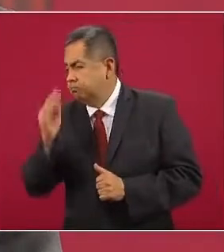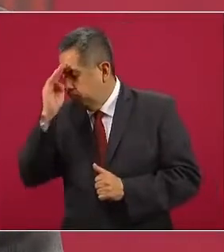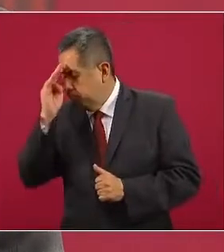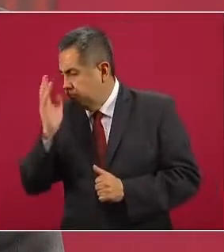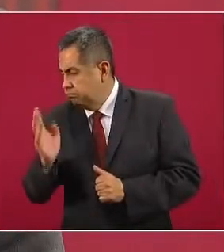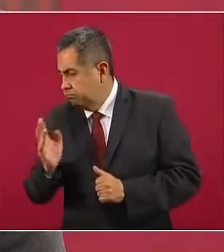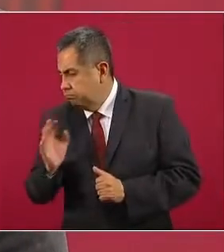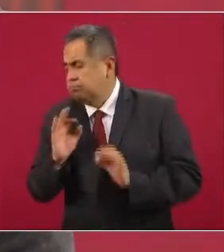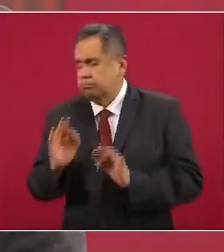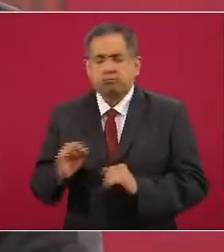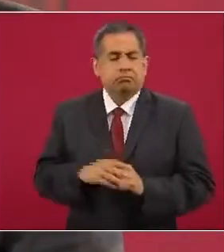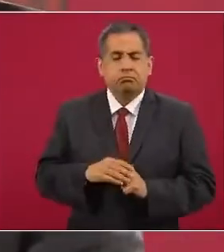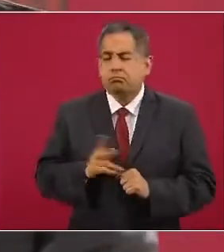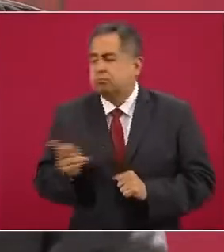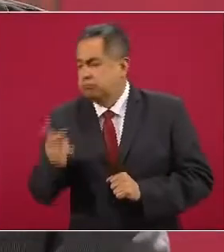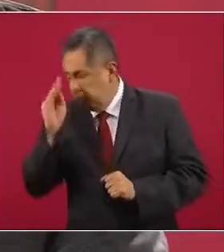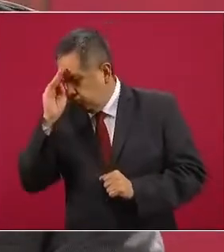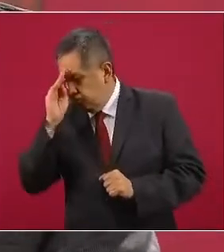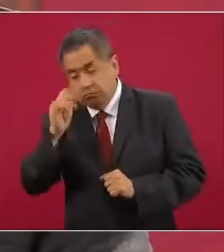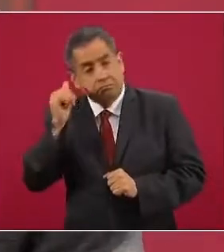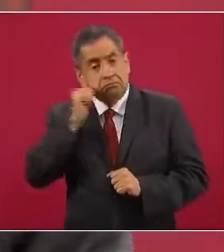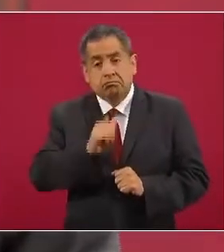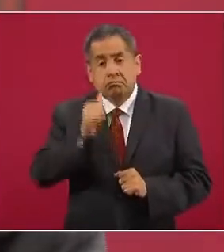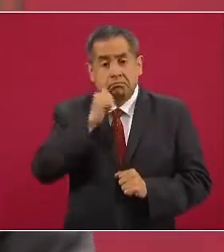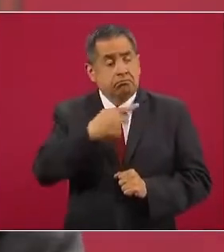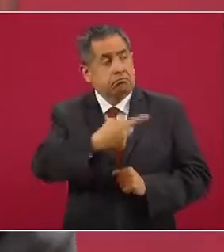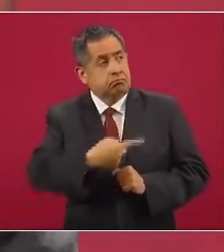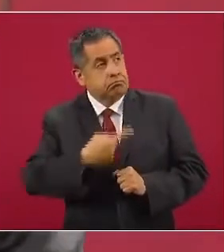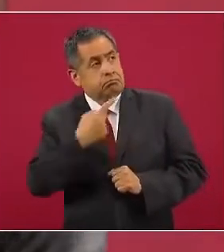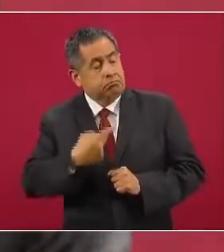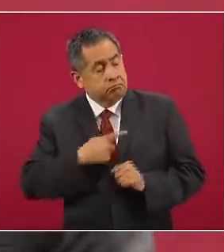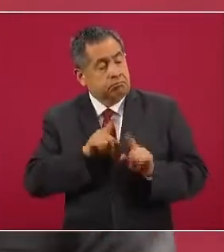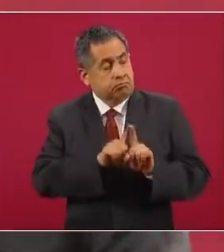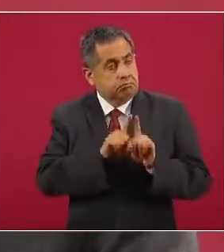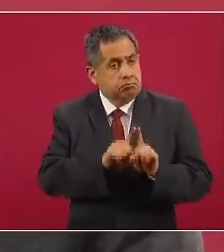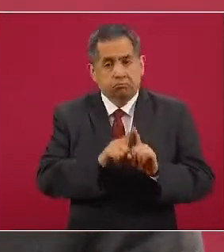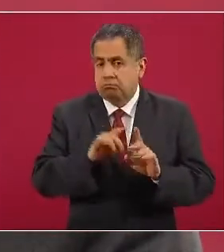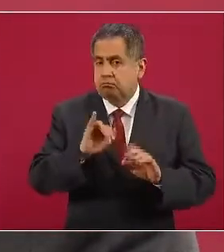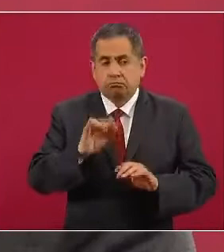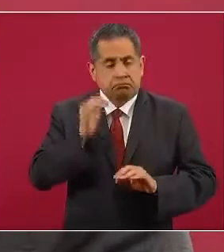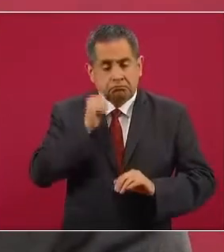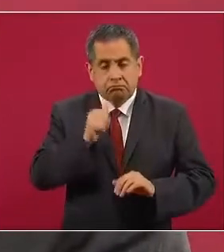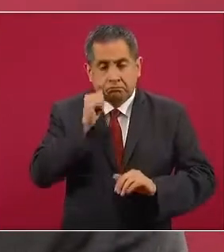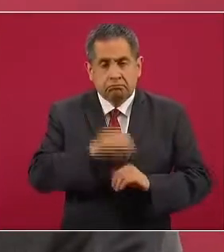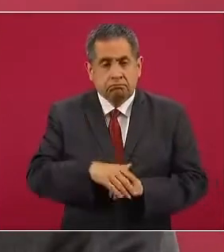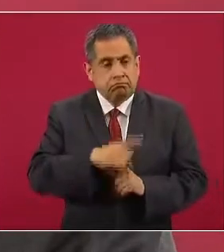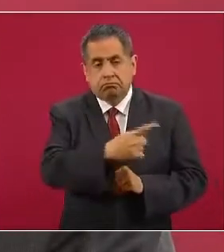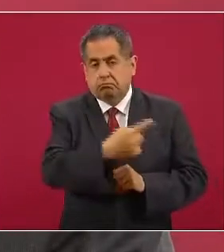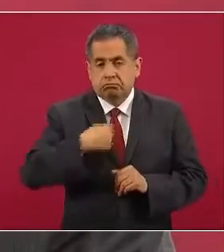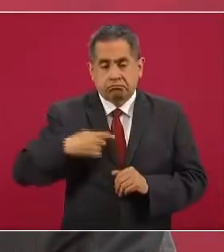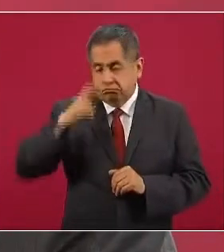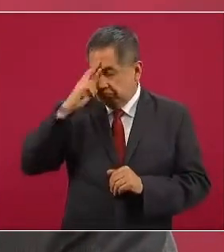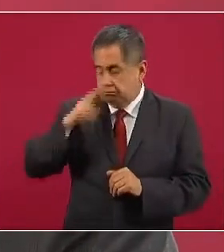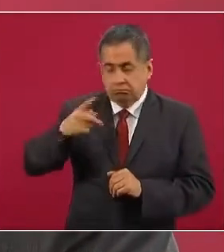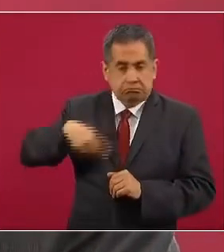y siempre nos respetó,